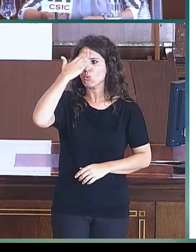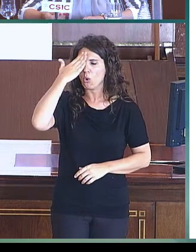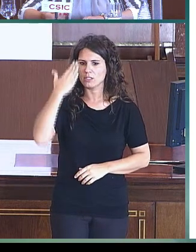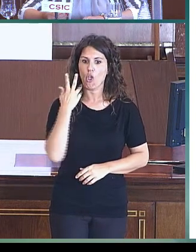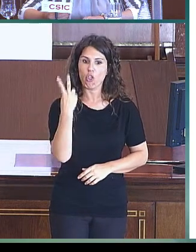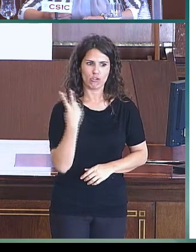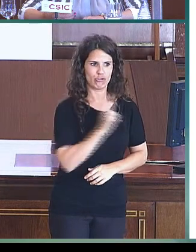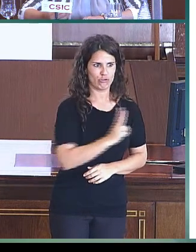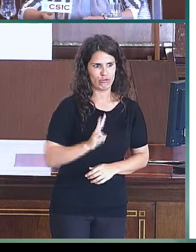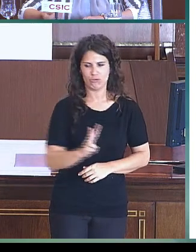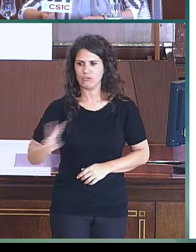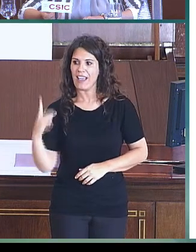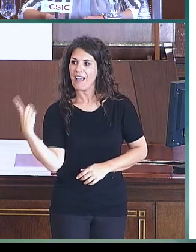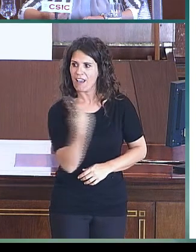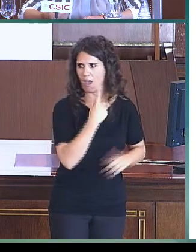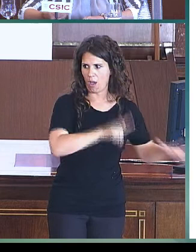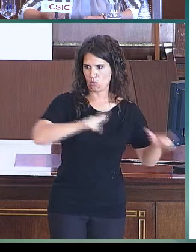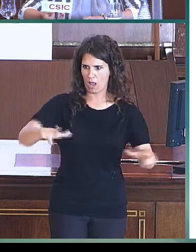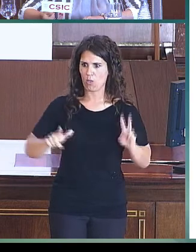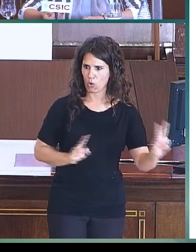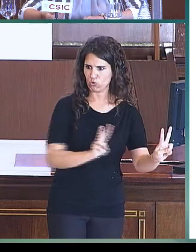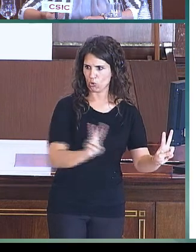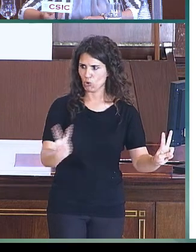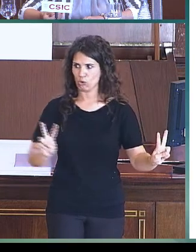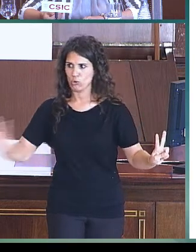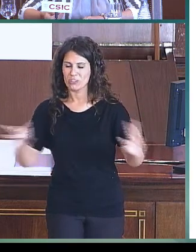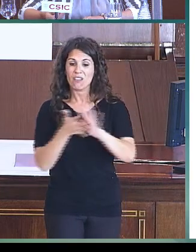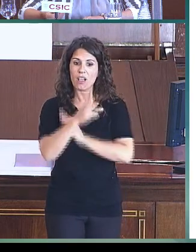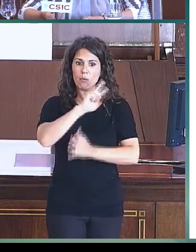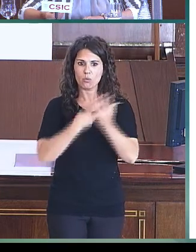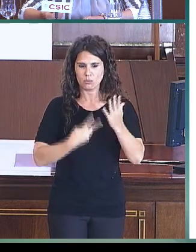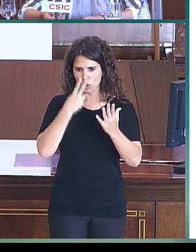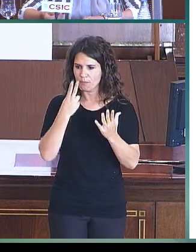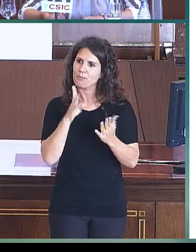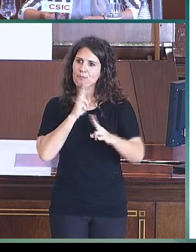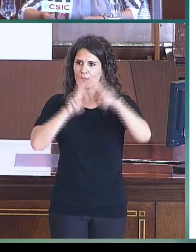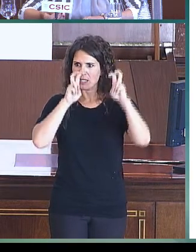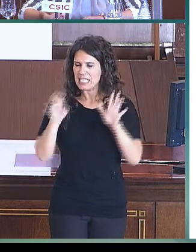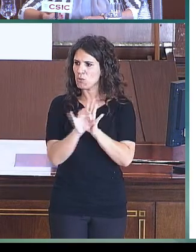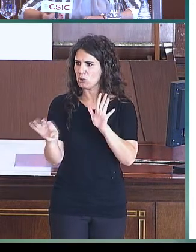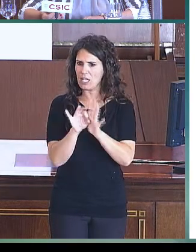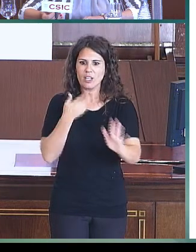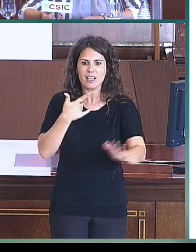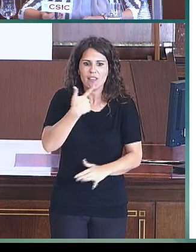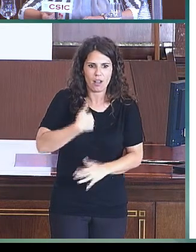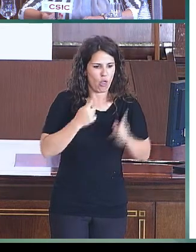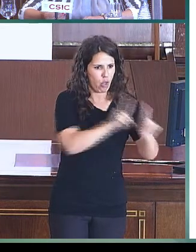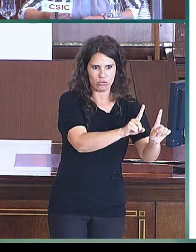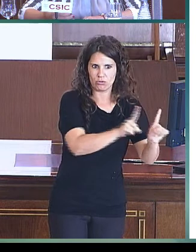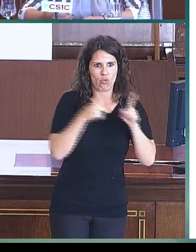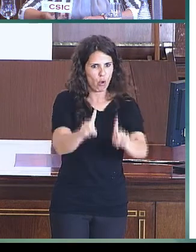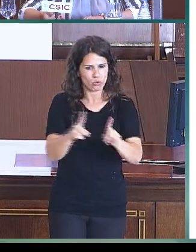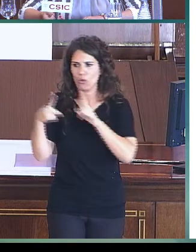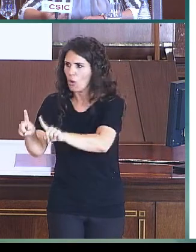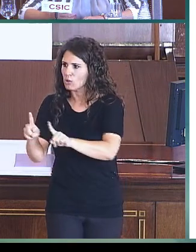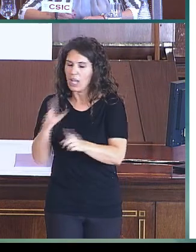tal manera que ese bilingüismo sea simultáneo, sea real, y están las dos lenguas permanentemente en el aula.